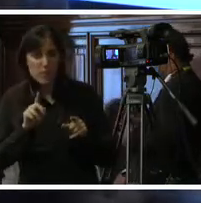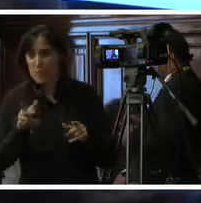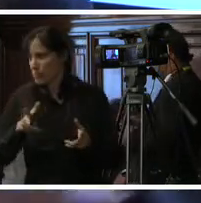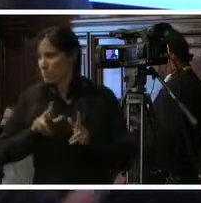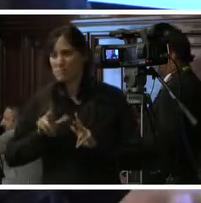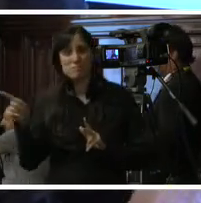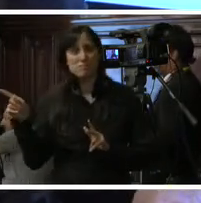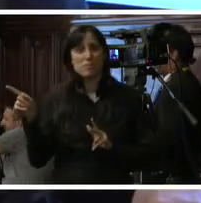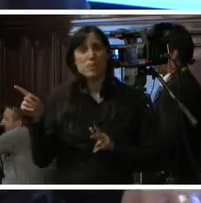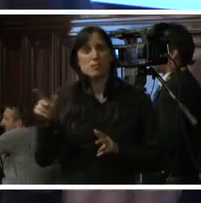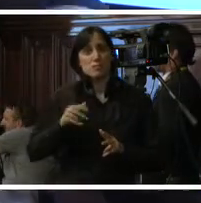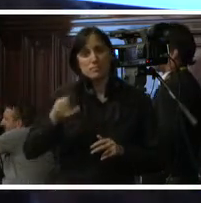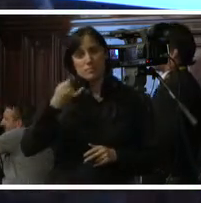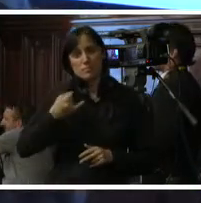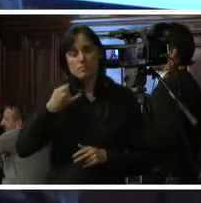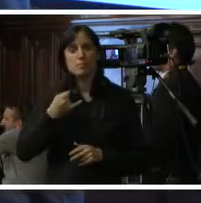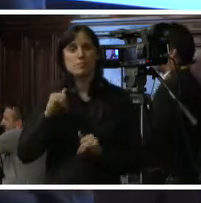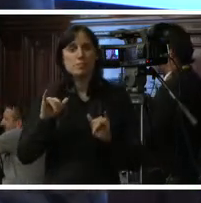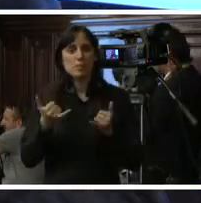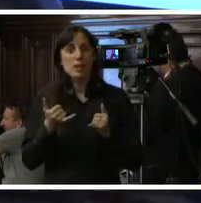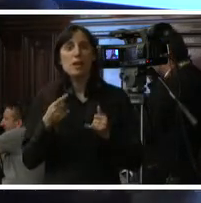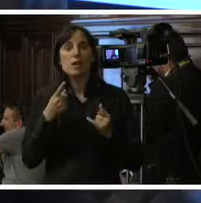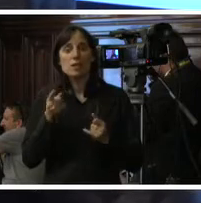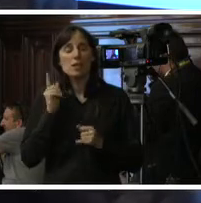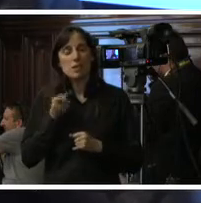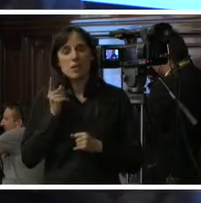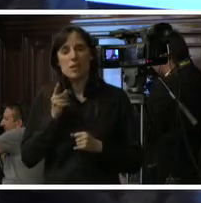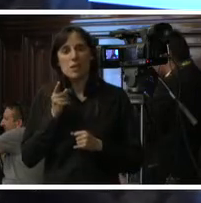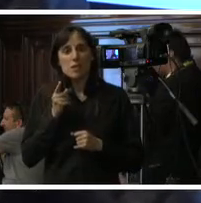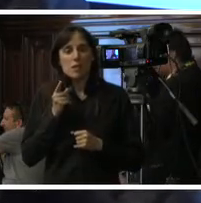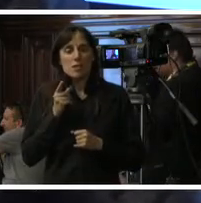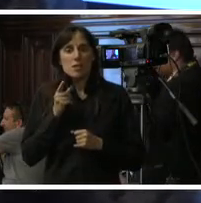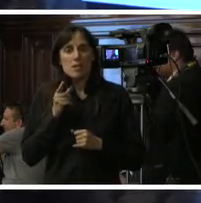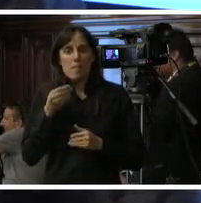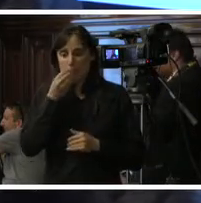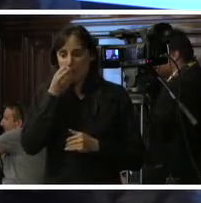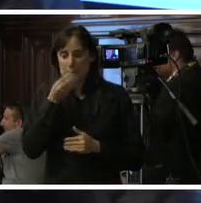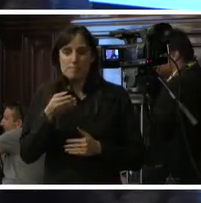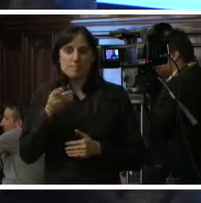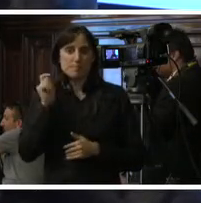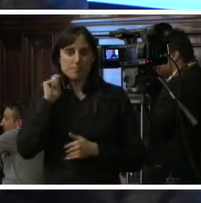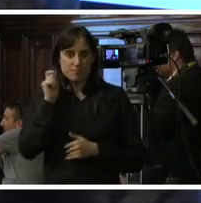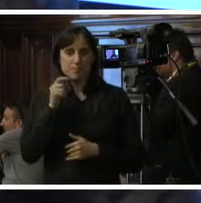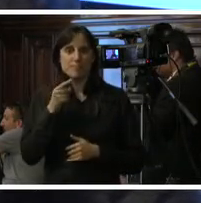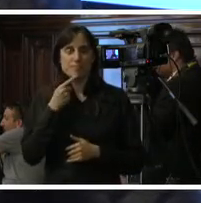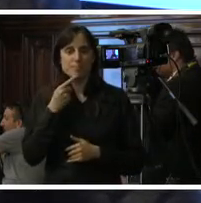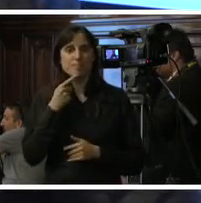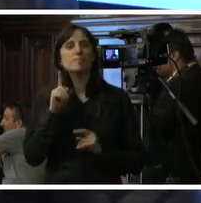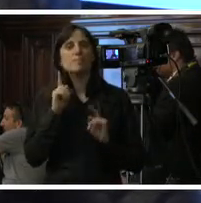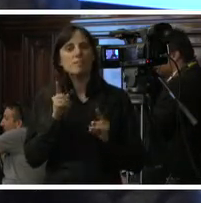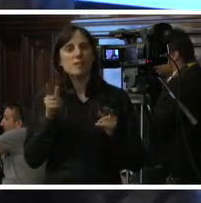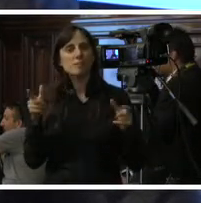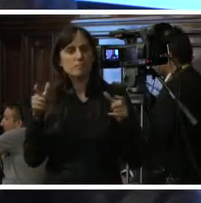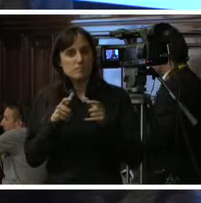han traído conocimiento para mejorar esas políticas públicas como bien han solicitado desde una perspectiva de derechos humanos